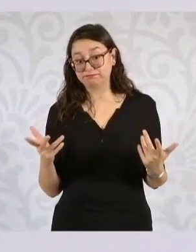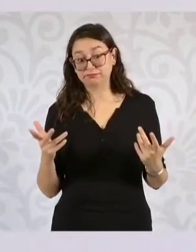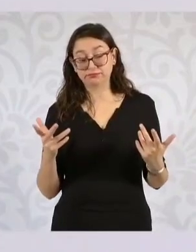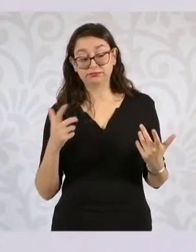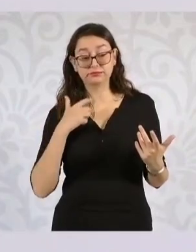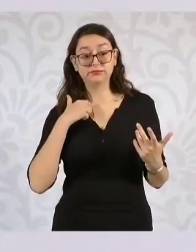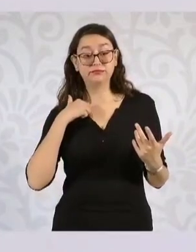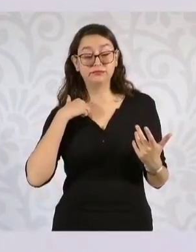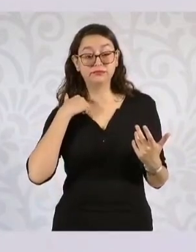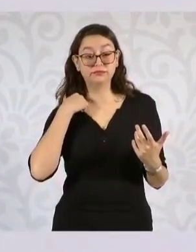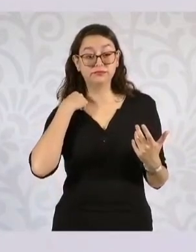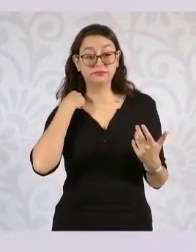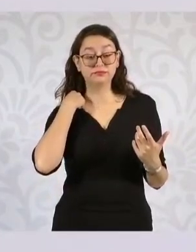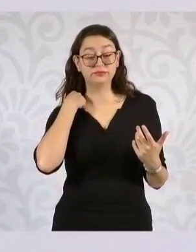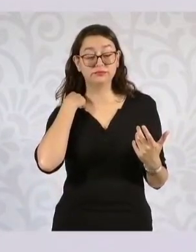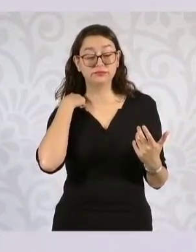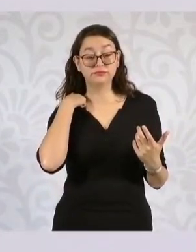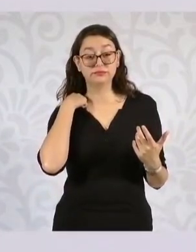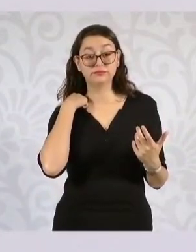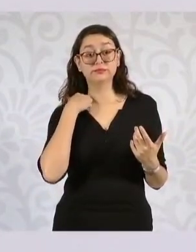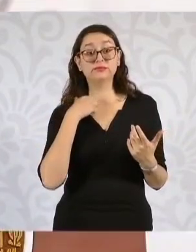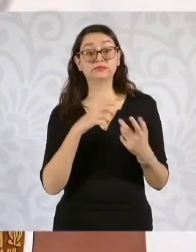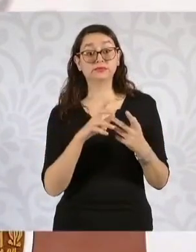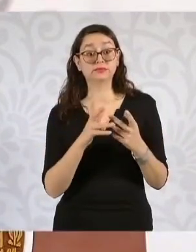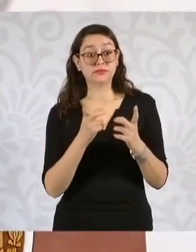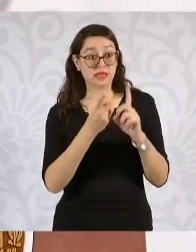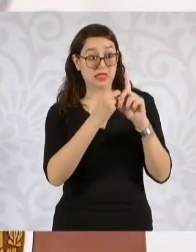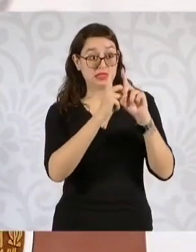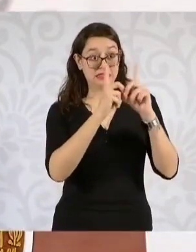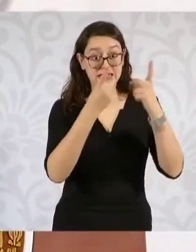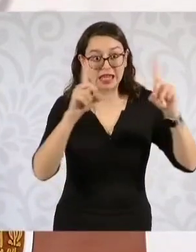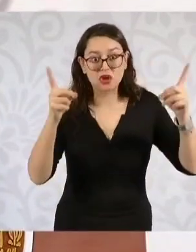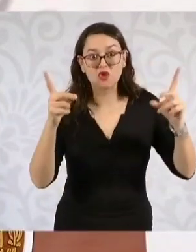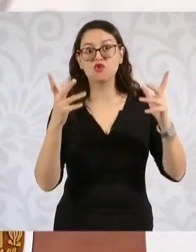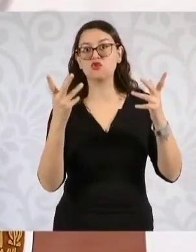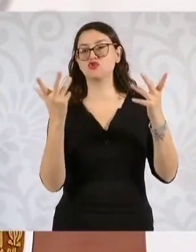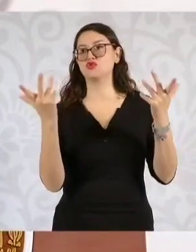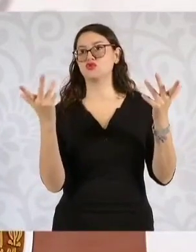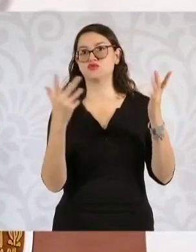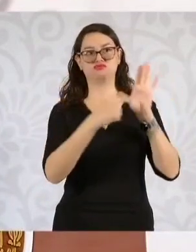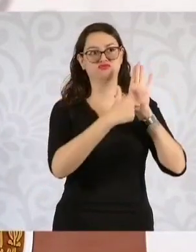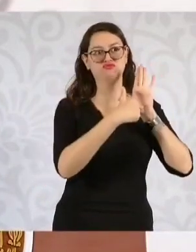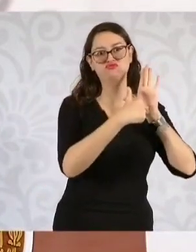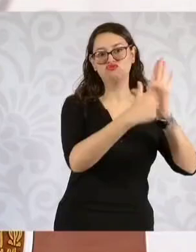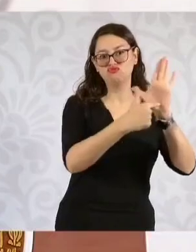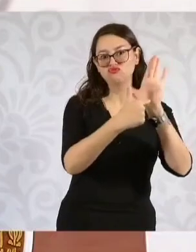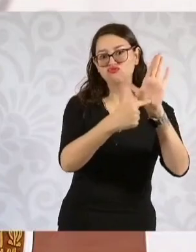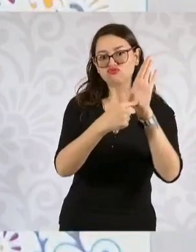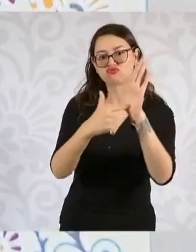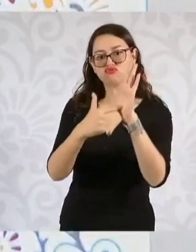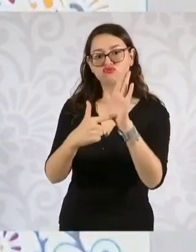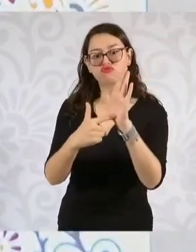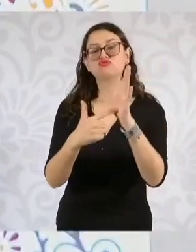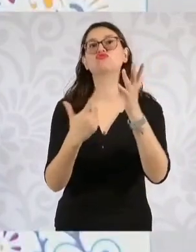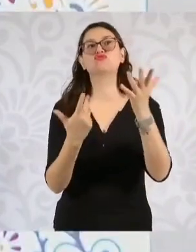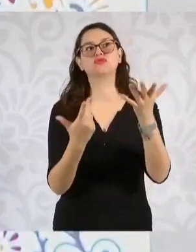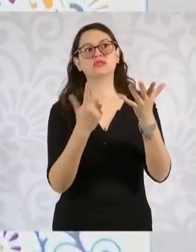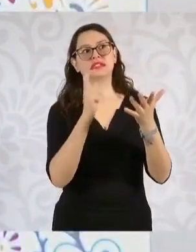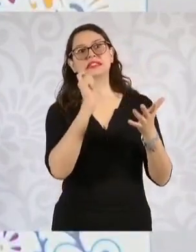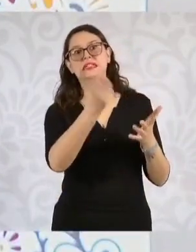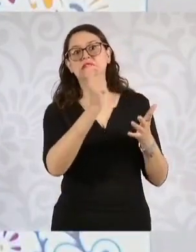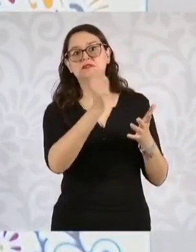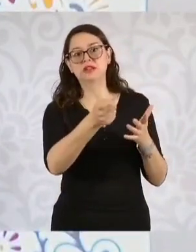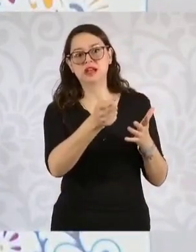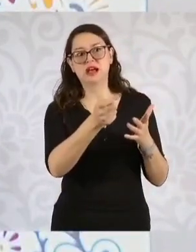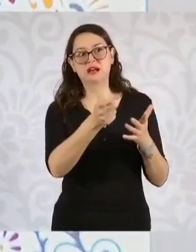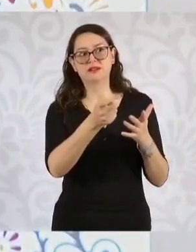que presuma, digamos, de su desarrollo no solamente tiene que ver con bienestar, disminución